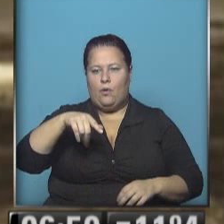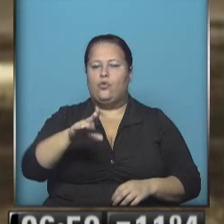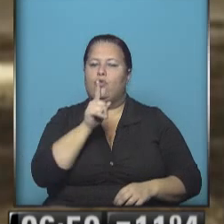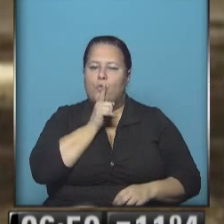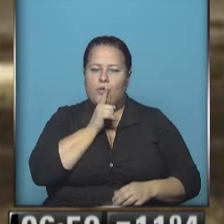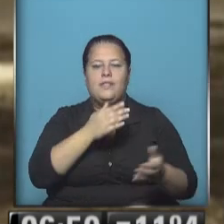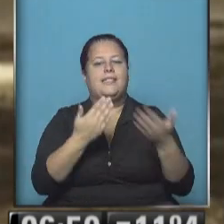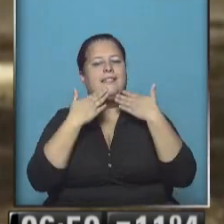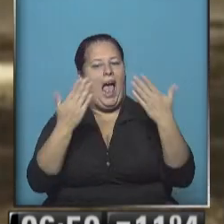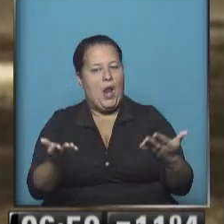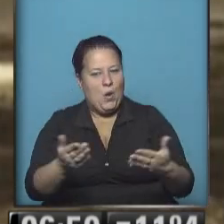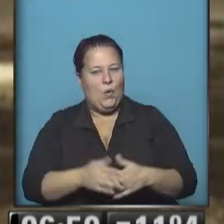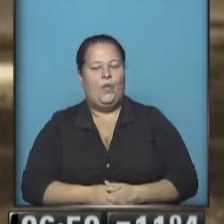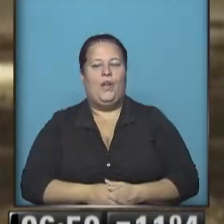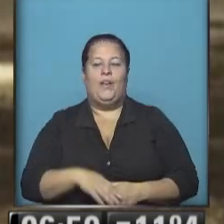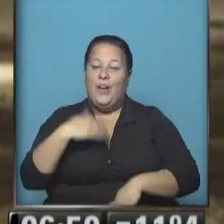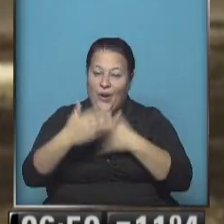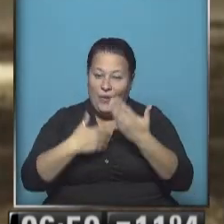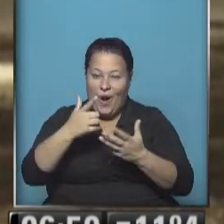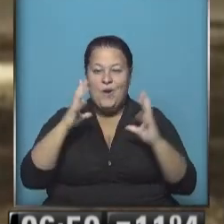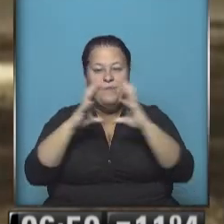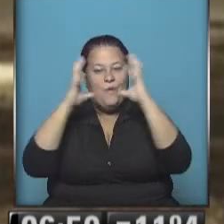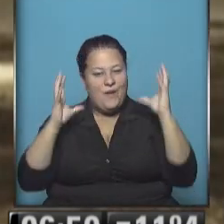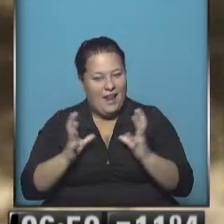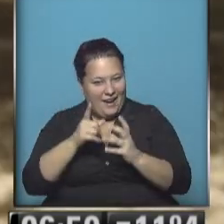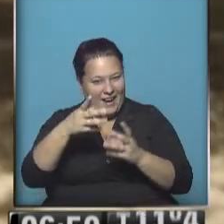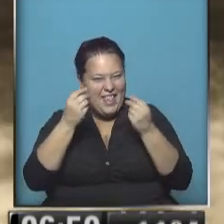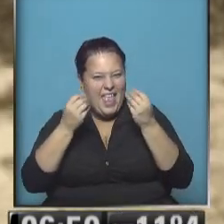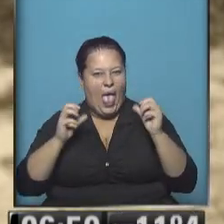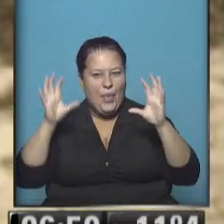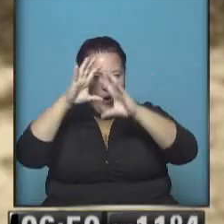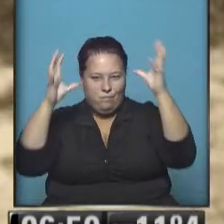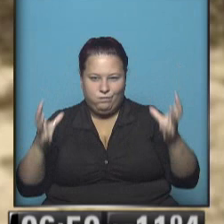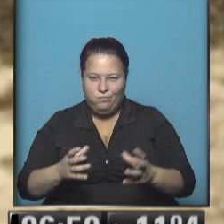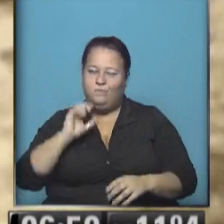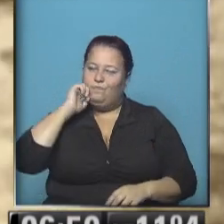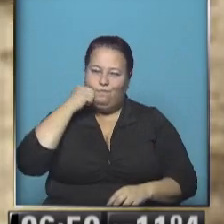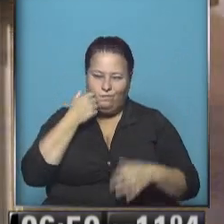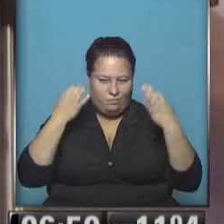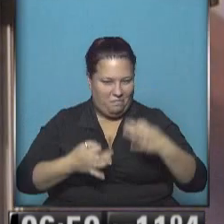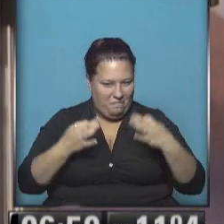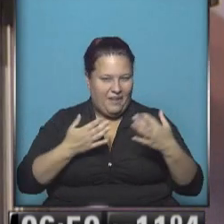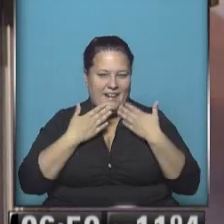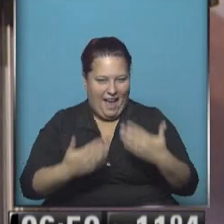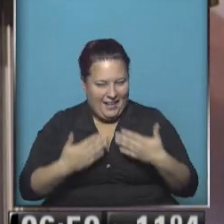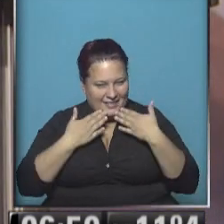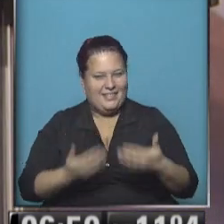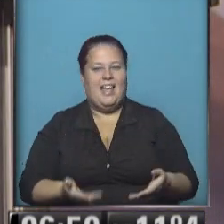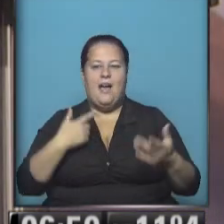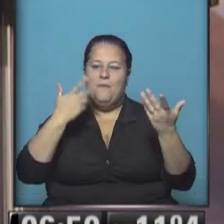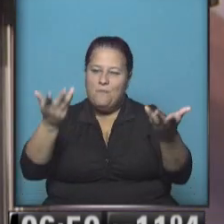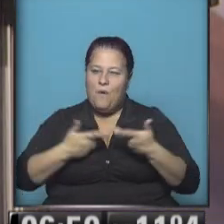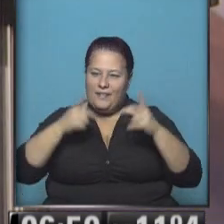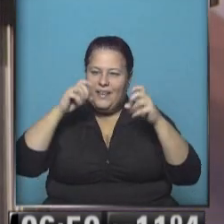Chubut. Saludos y juega, mirá, es un muñeco de nieve. Hermoso, Nahuel, gracias, tesoro. Gracias por